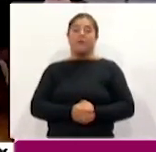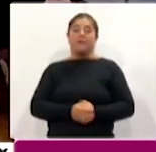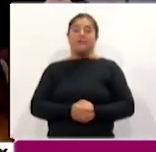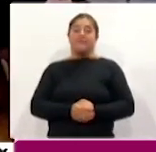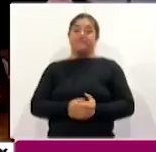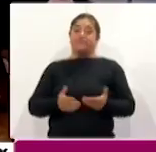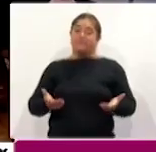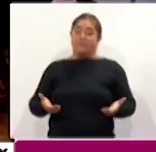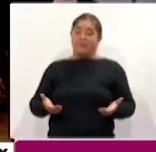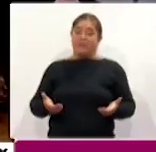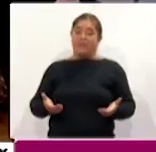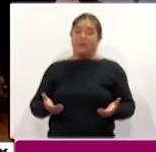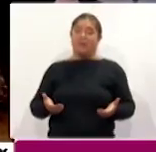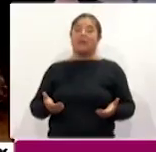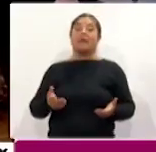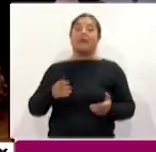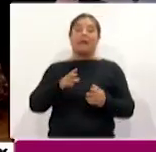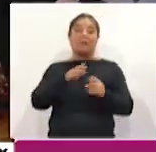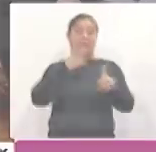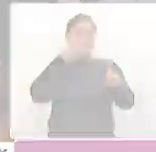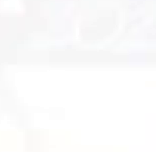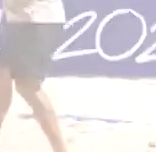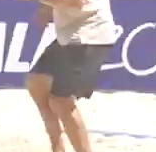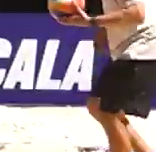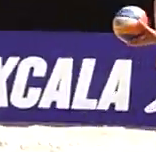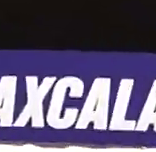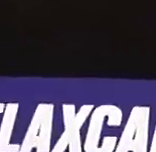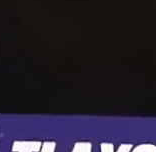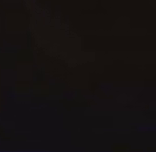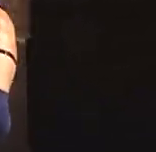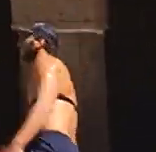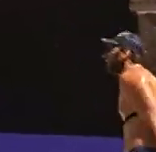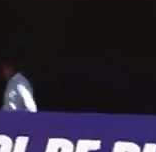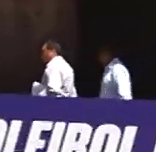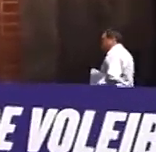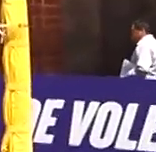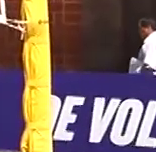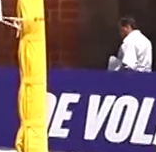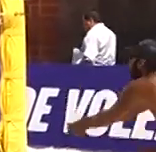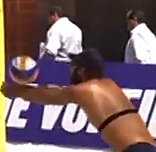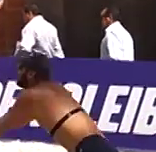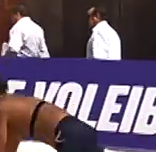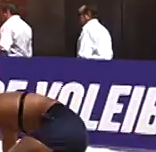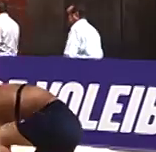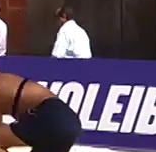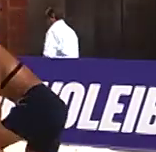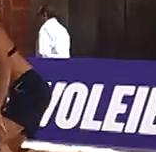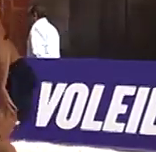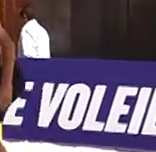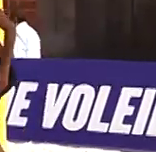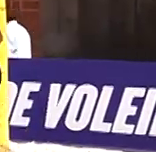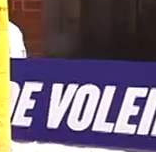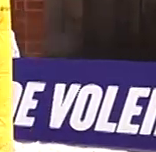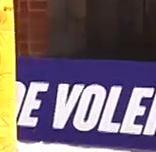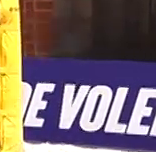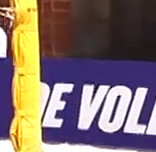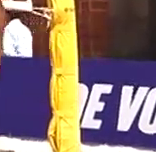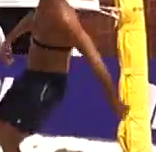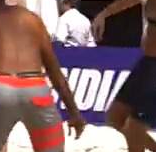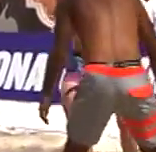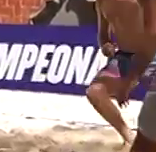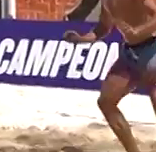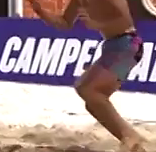es en base al tema de la seguridad. Asimismo destacó el reconocimiento que la Federación Mundial de Vólibol de Playa hizo al estado,